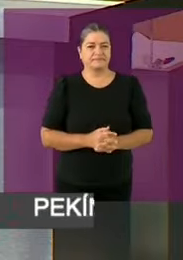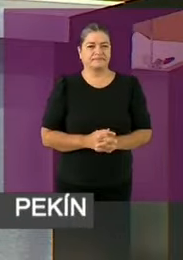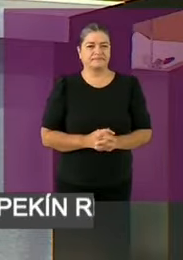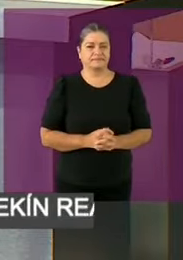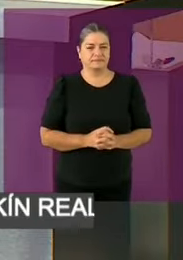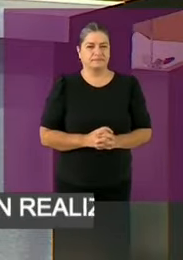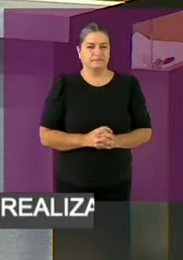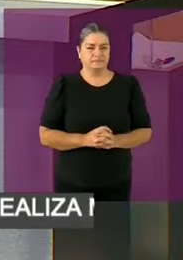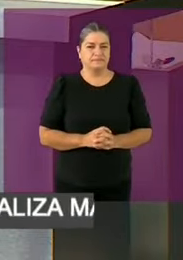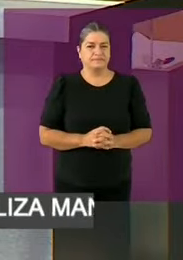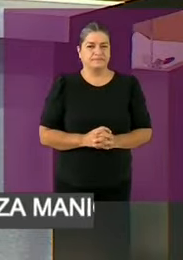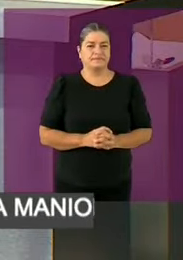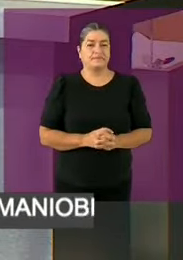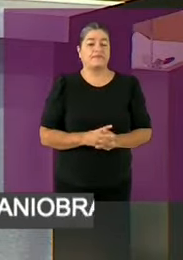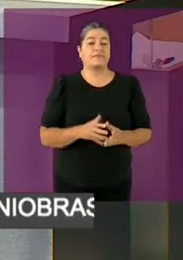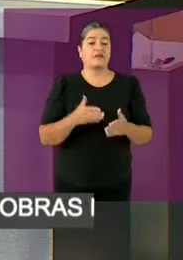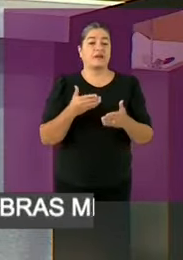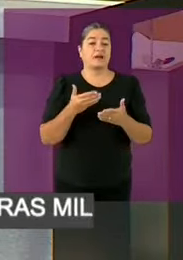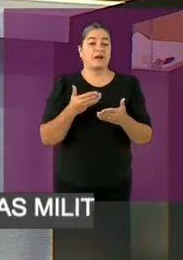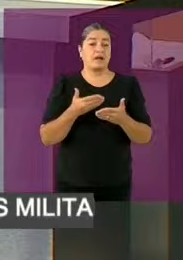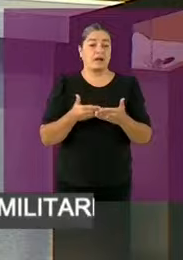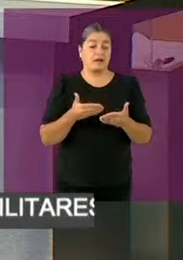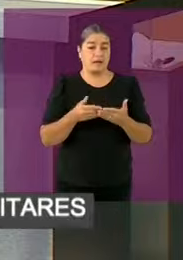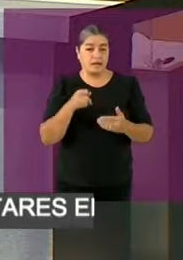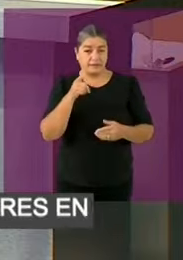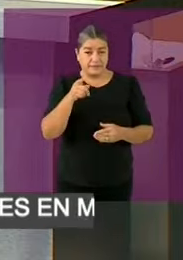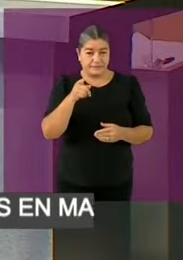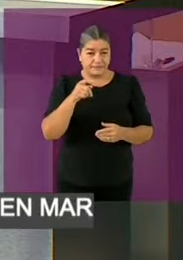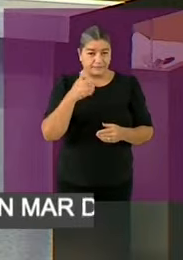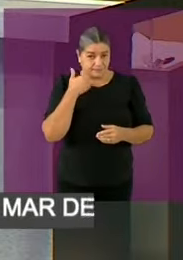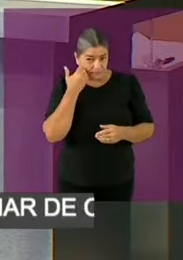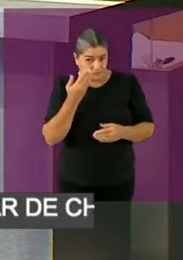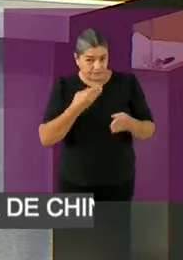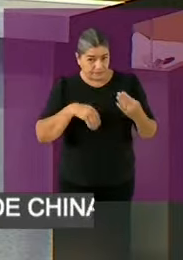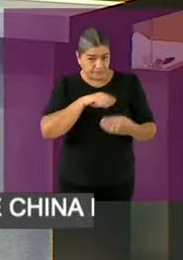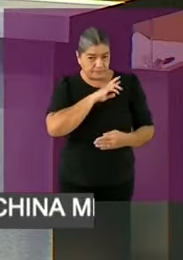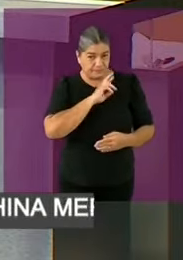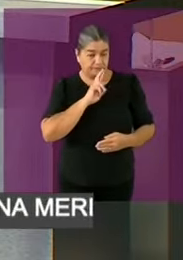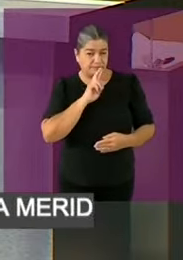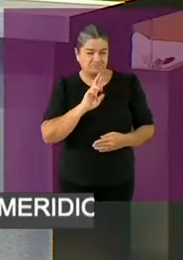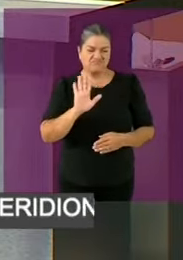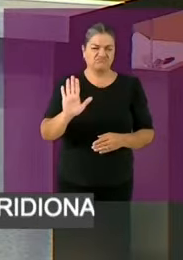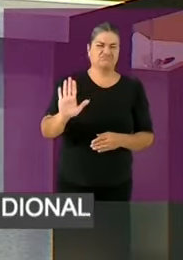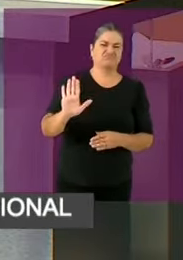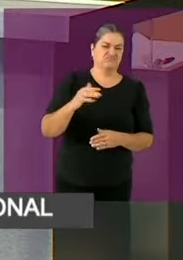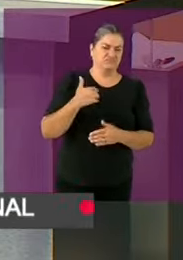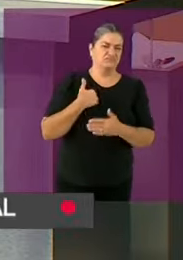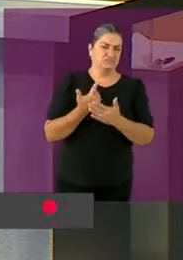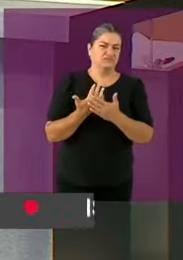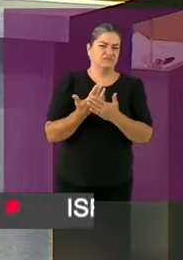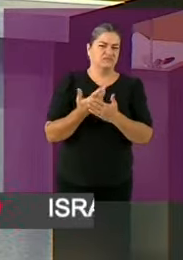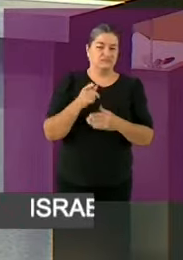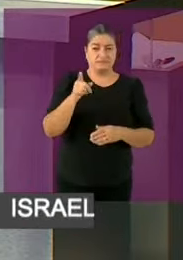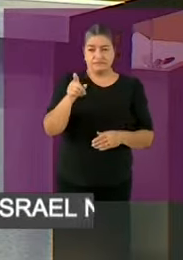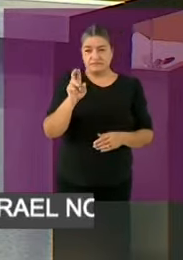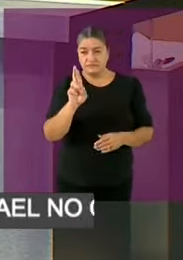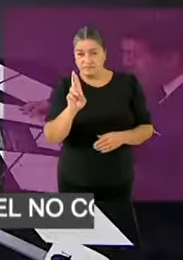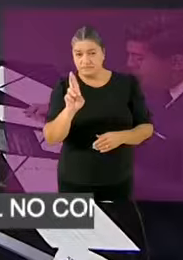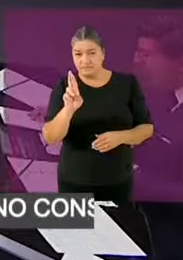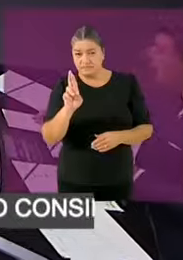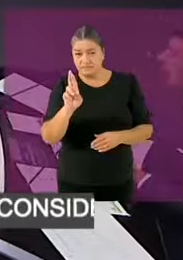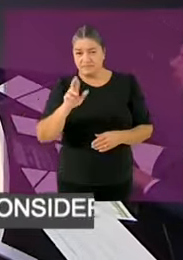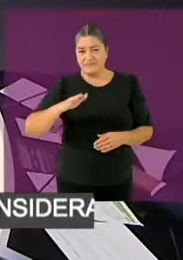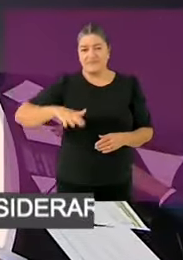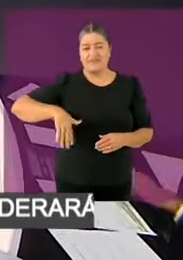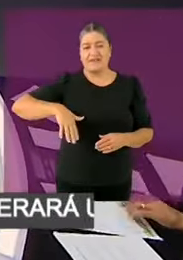candidata Claudia Sheinbaum, a los señalamientos del candidato Maynes? No, espero. Candidata Xochitl Galvez, mencionaba el candidato Maynes en la